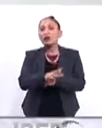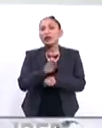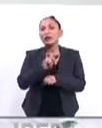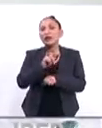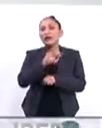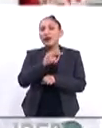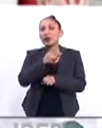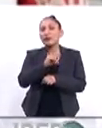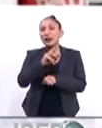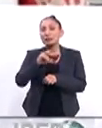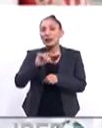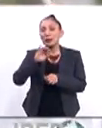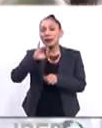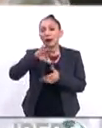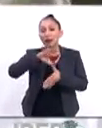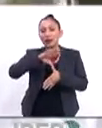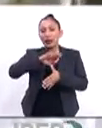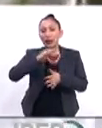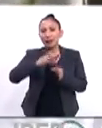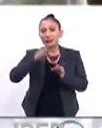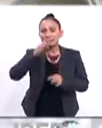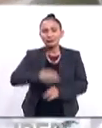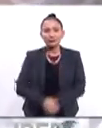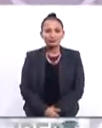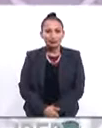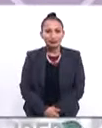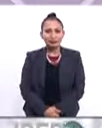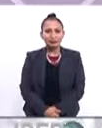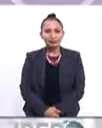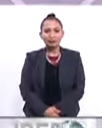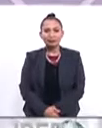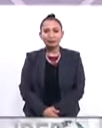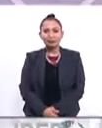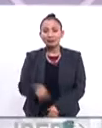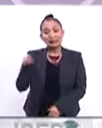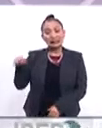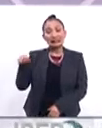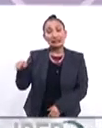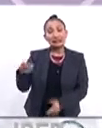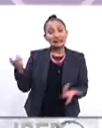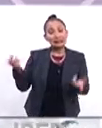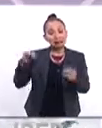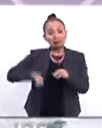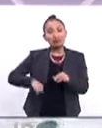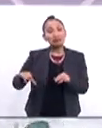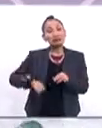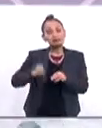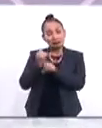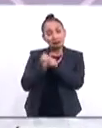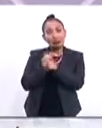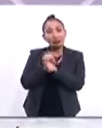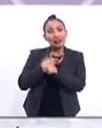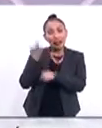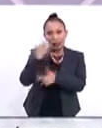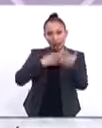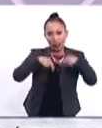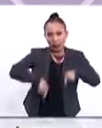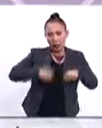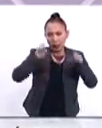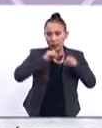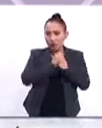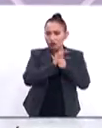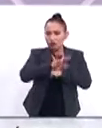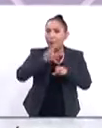de Estefany Velázquez para Iberoamérica al Día. Bueno, ahí está este interesante reportaje. Regresando a la